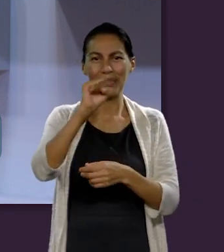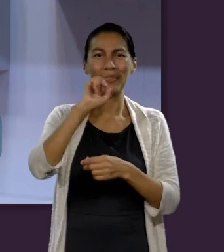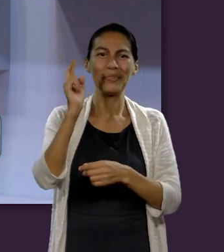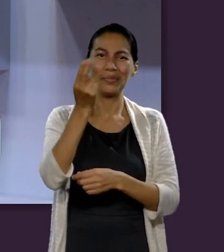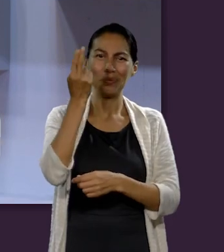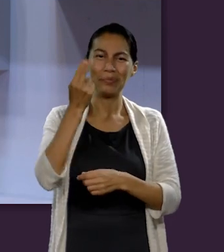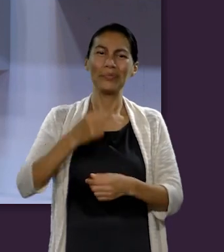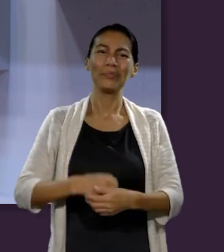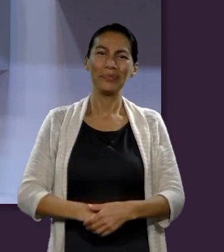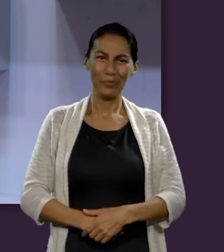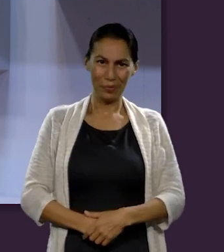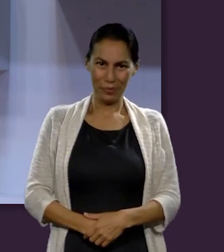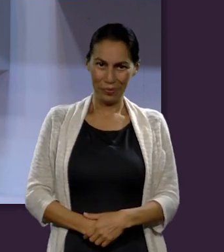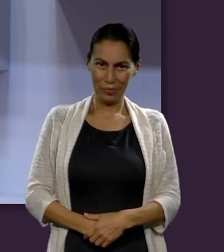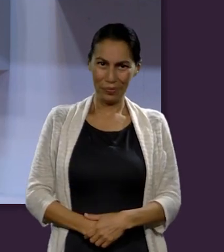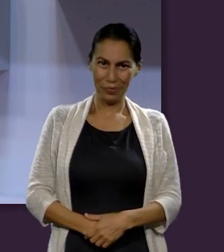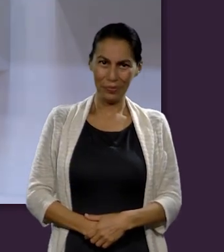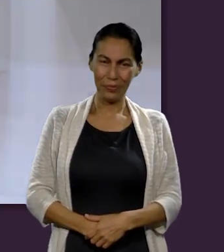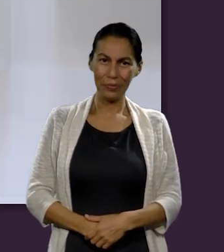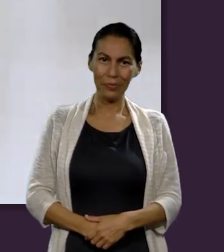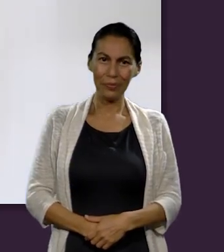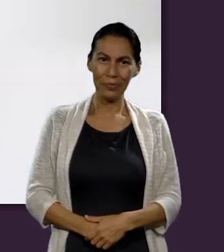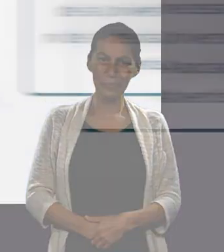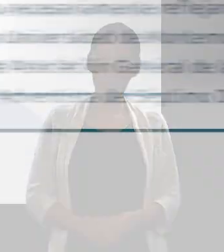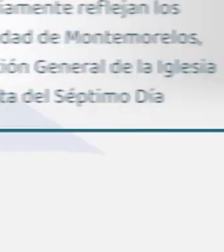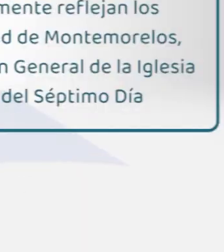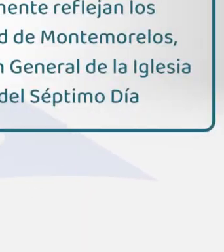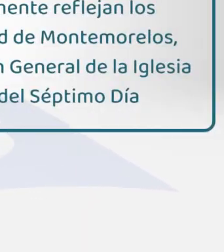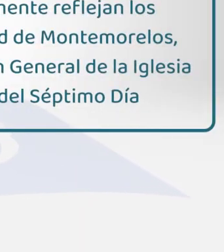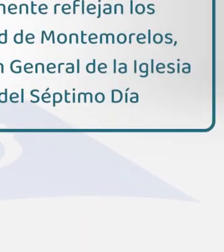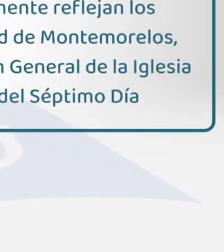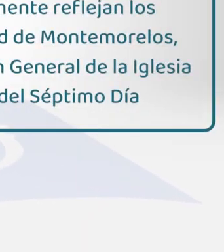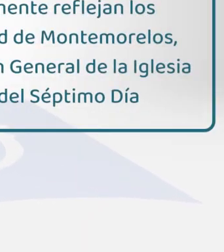entrega de Escuela Sabática Universitaria de